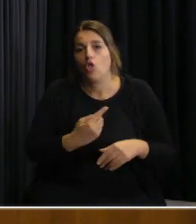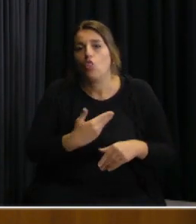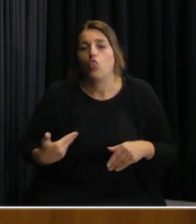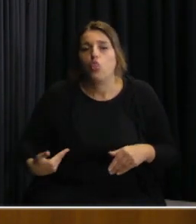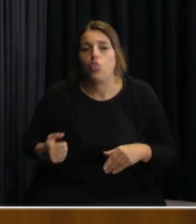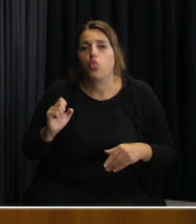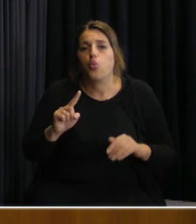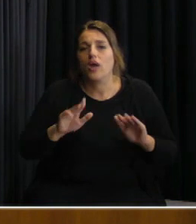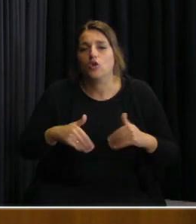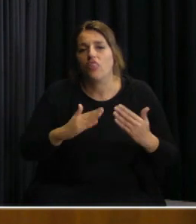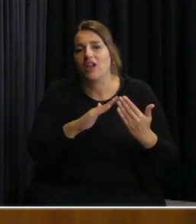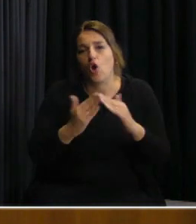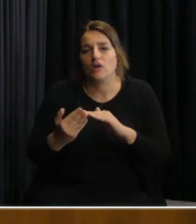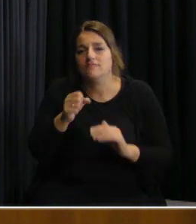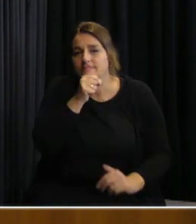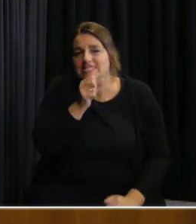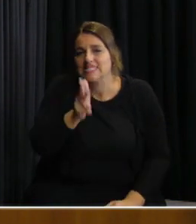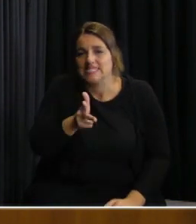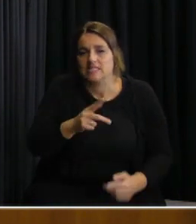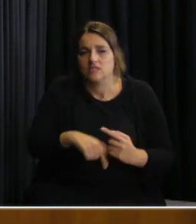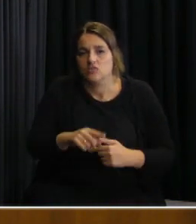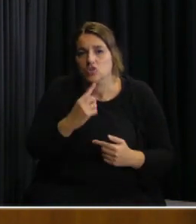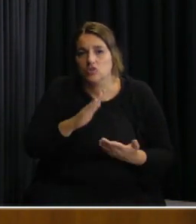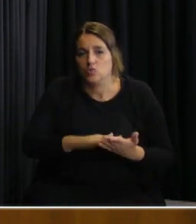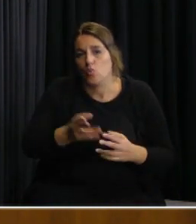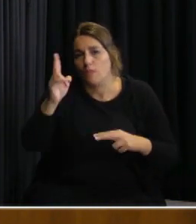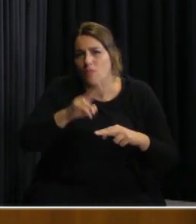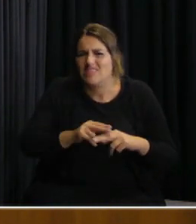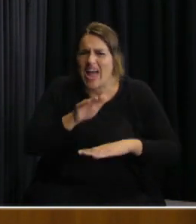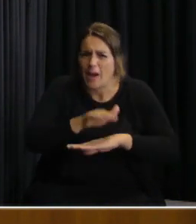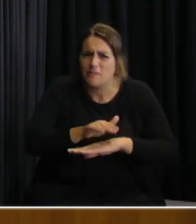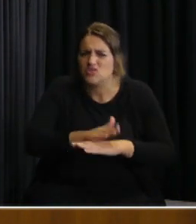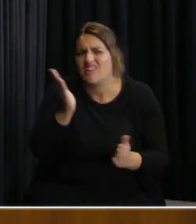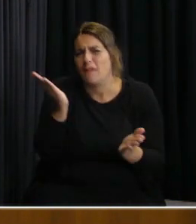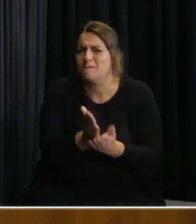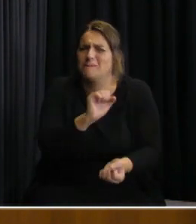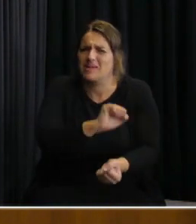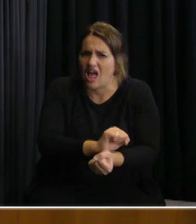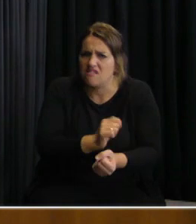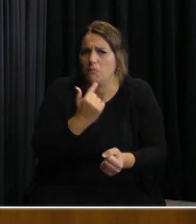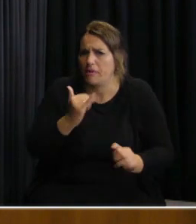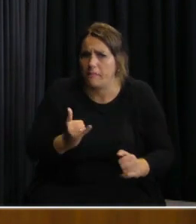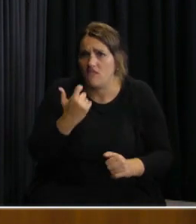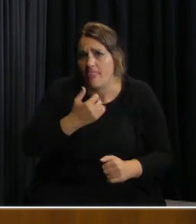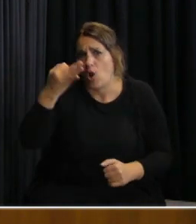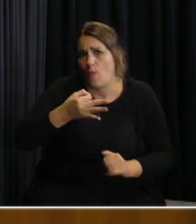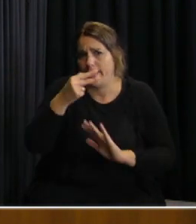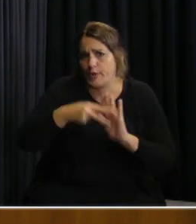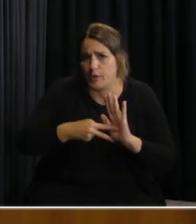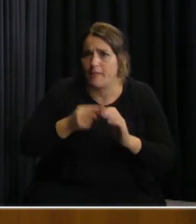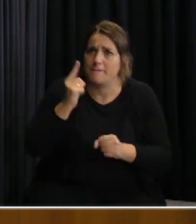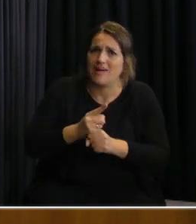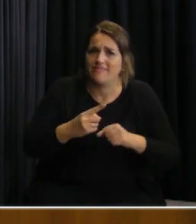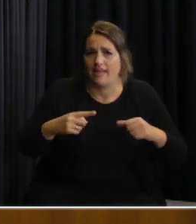donde están justamente se registraron estos fallecidos ¿tendrán responsabilidad penal en el caso de que no hayan incumplido los protocolos